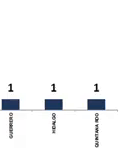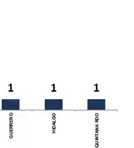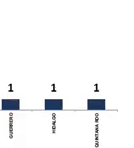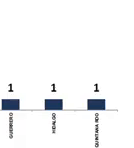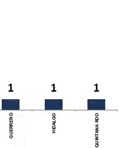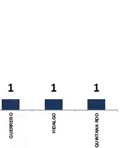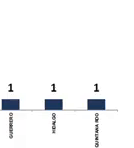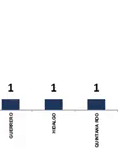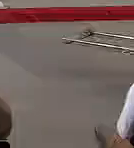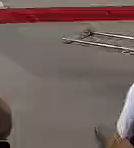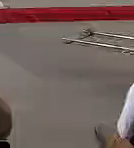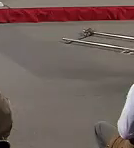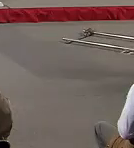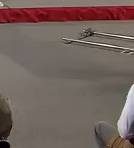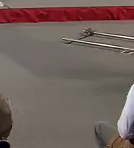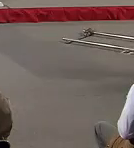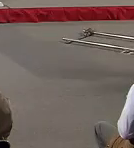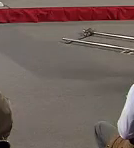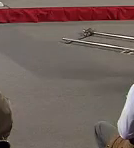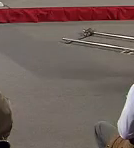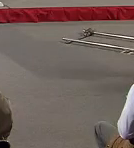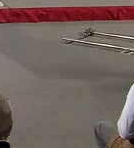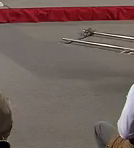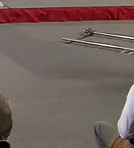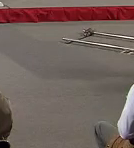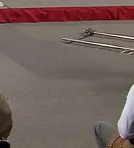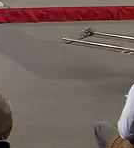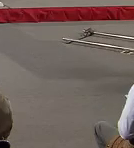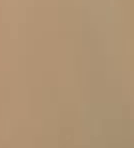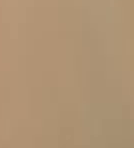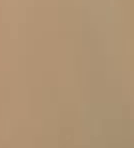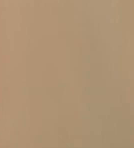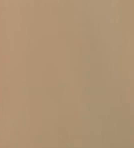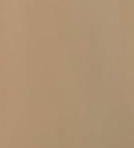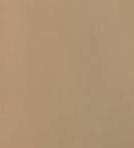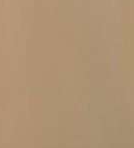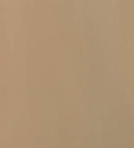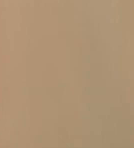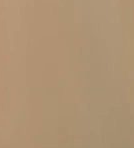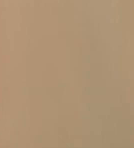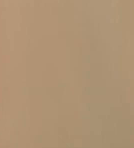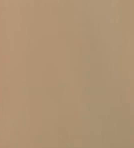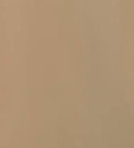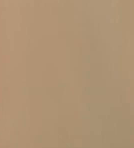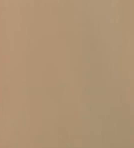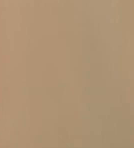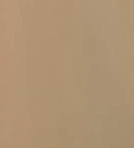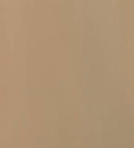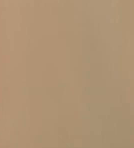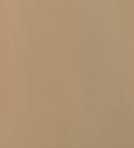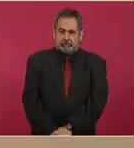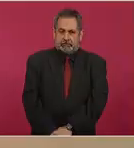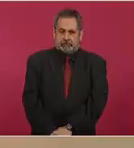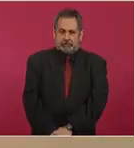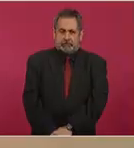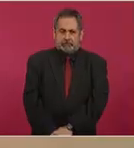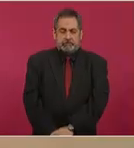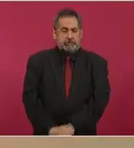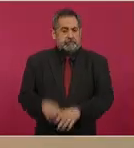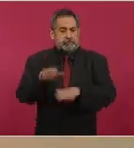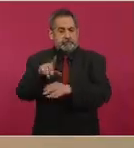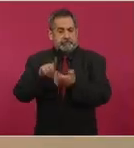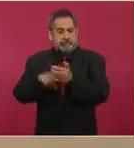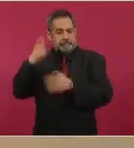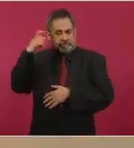solicitó al presidente el día que se presentó el informe de seguridad, con relación al tema de Querétaro, en